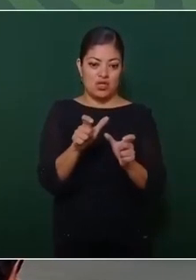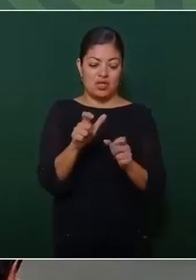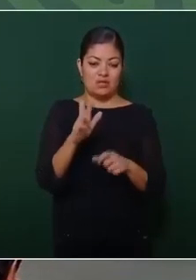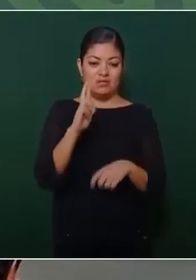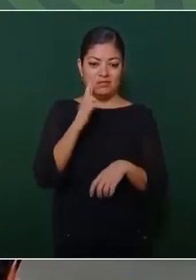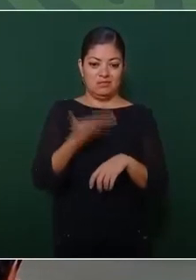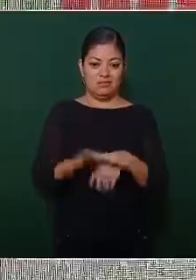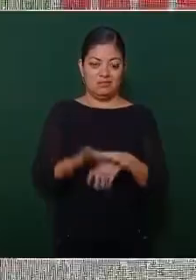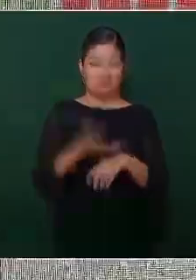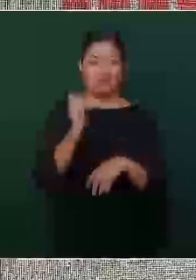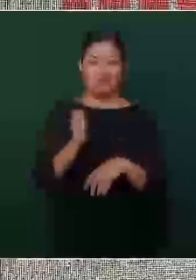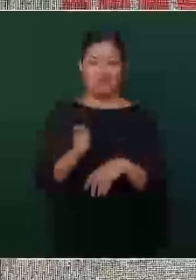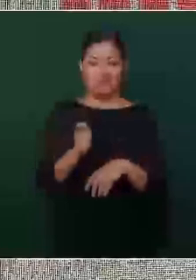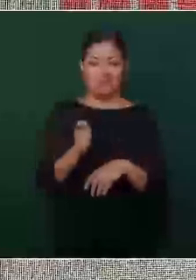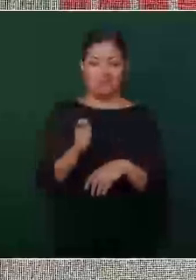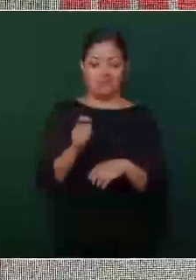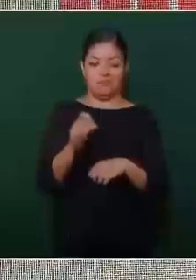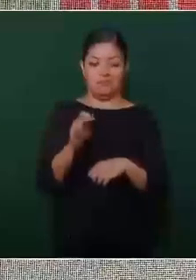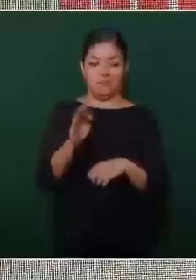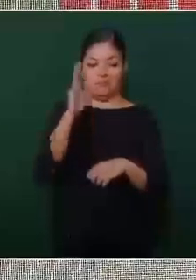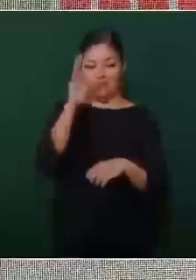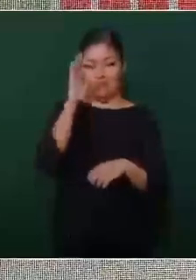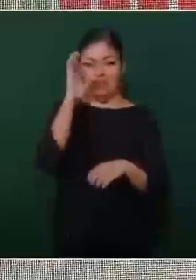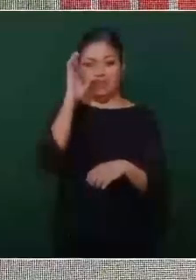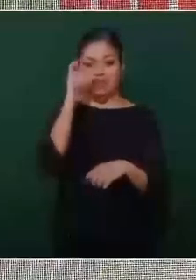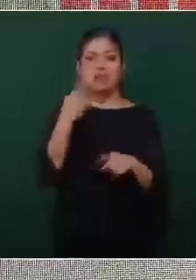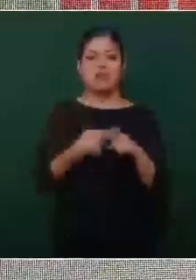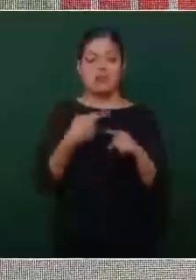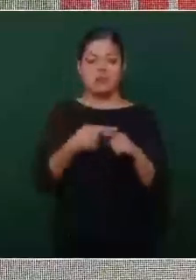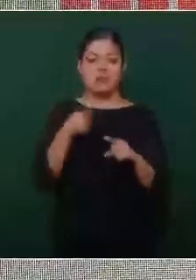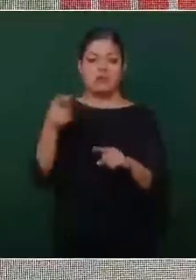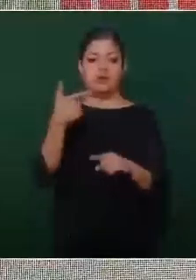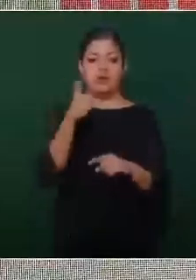de Calderón, pues es García Luna.